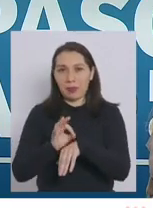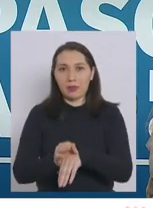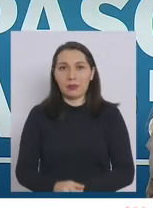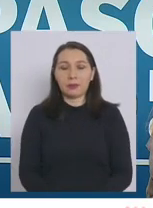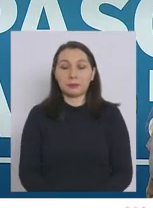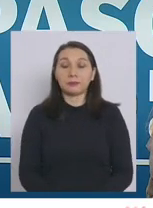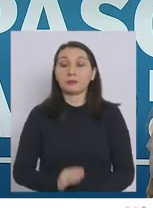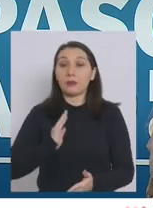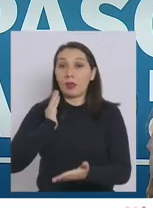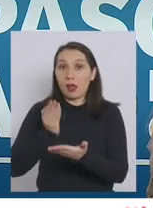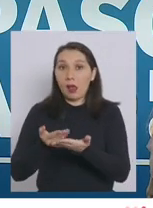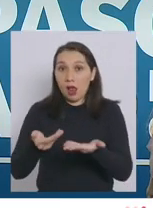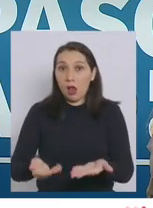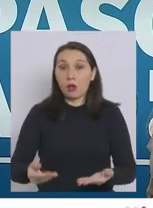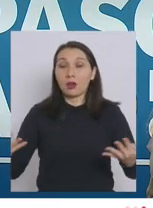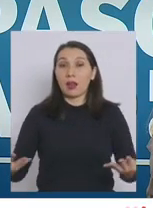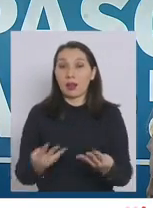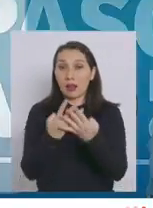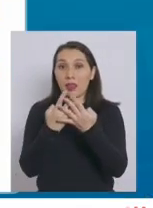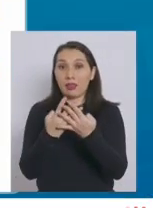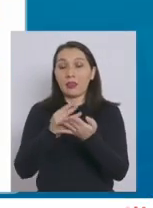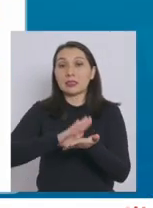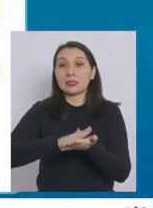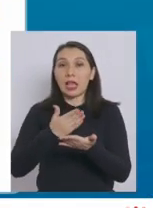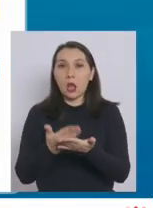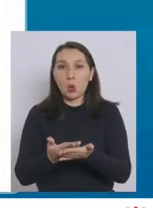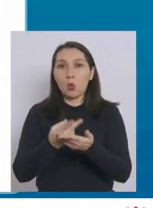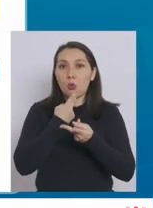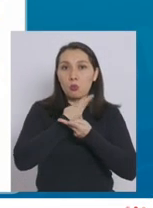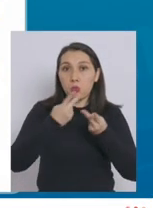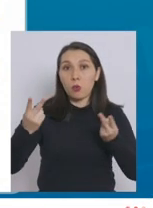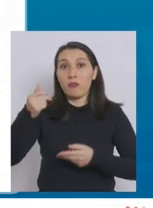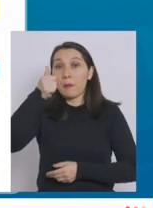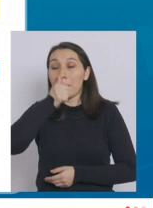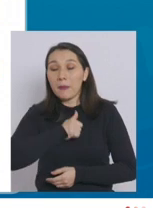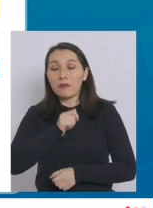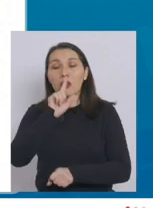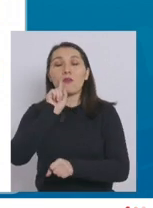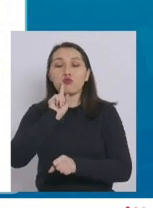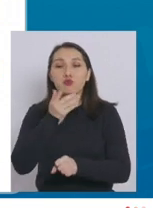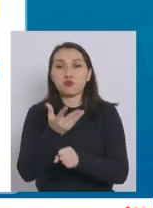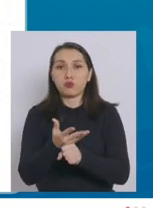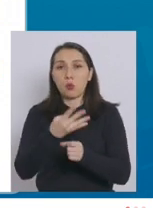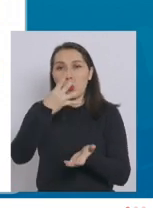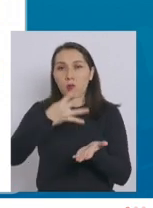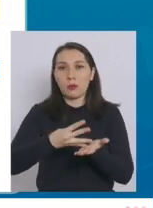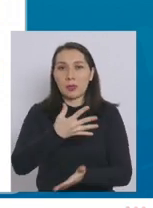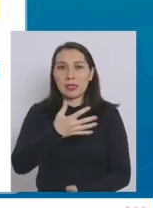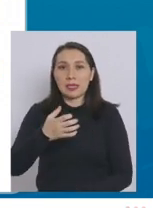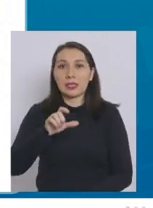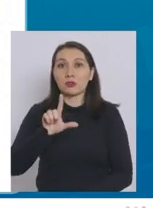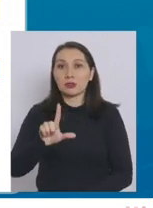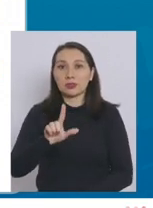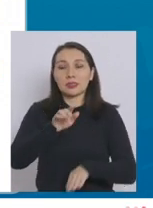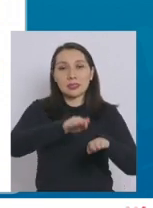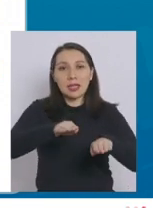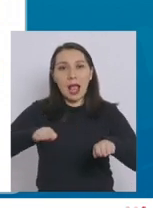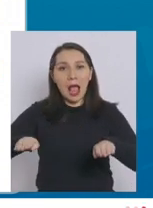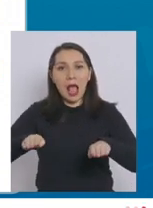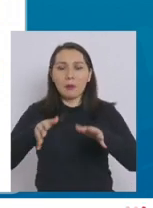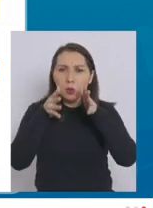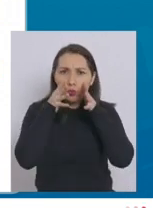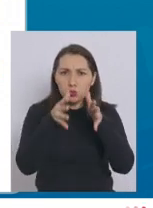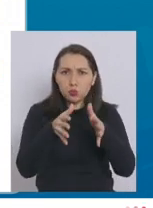Al día de hoy, la red integrada de salud público-privada cuenta con 4.507 camas de